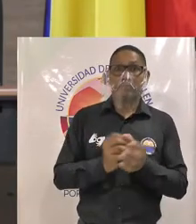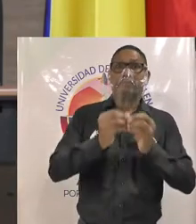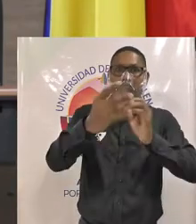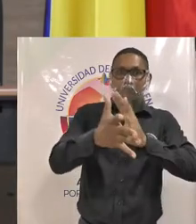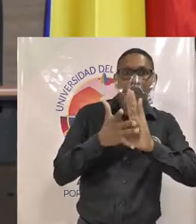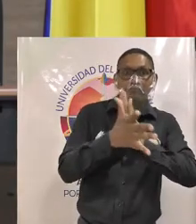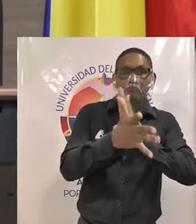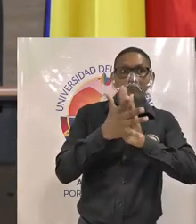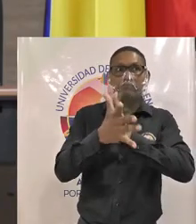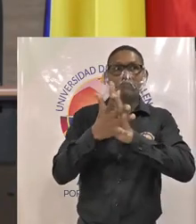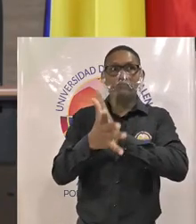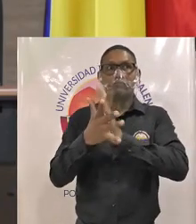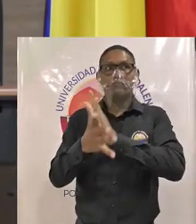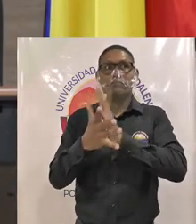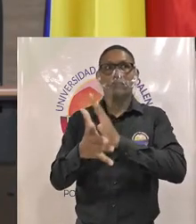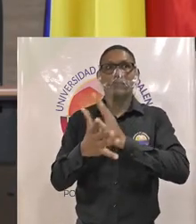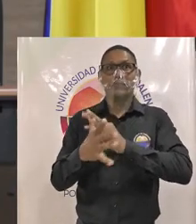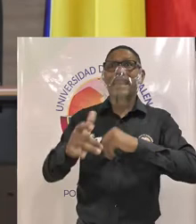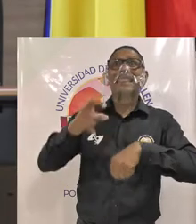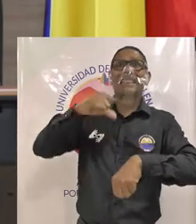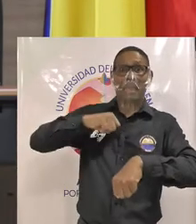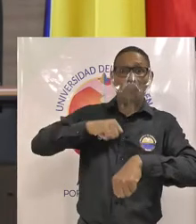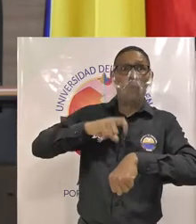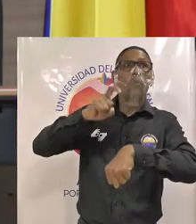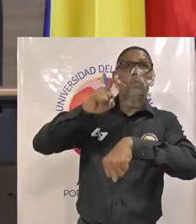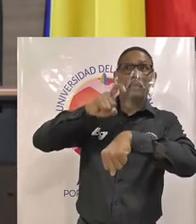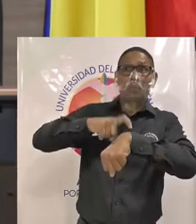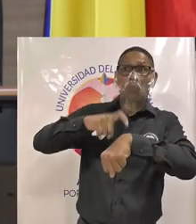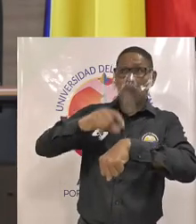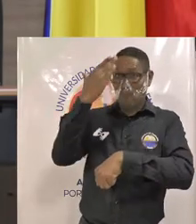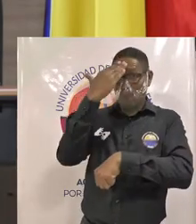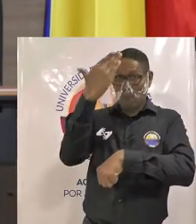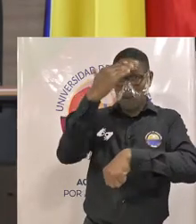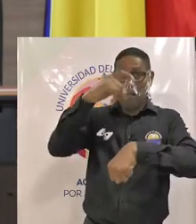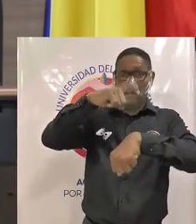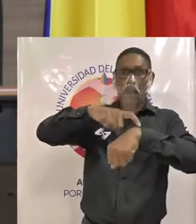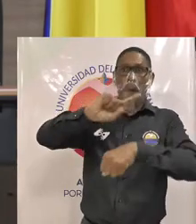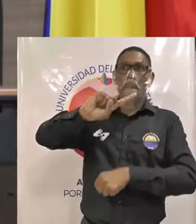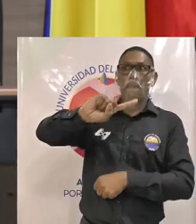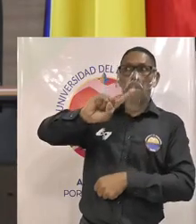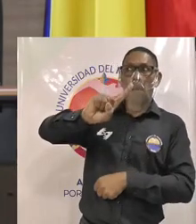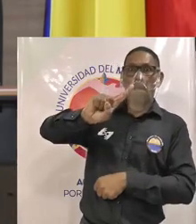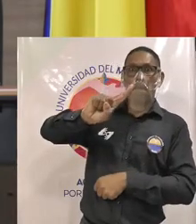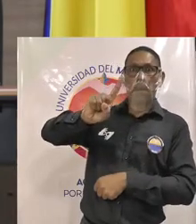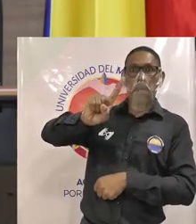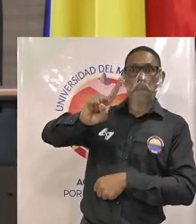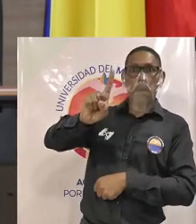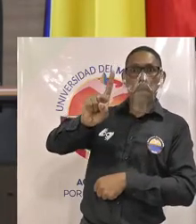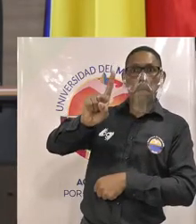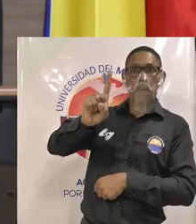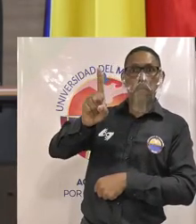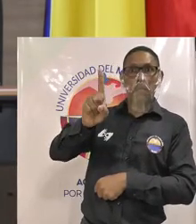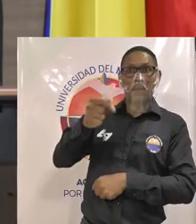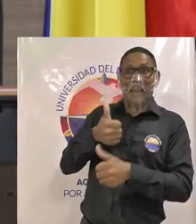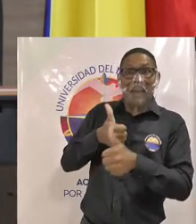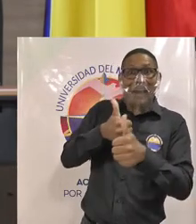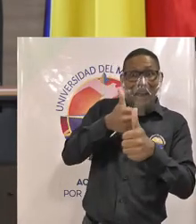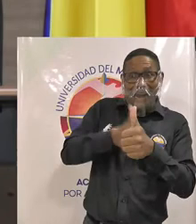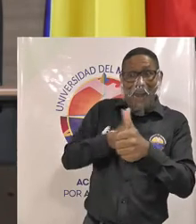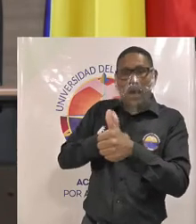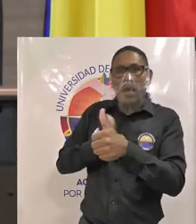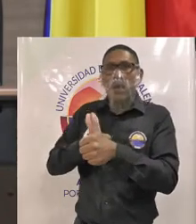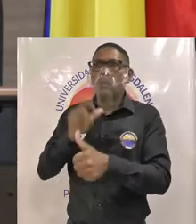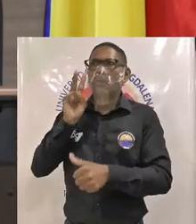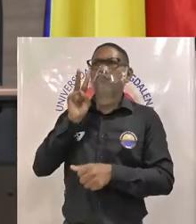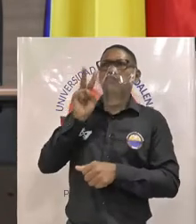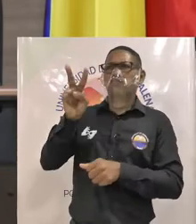que tenemos un temporizador aquí al frente cada uno de los candidatos tiene la